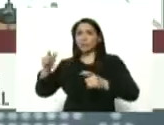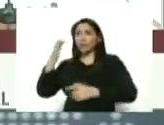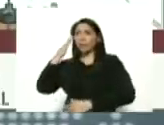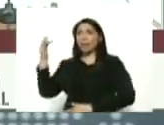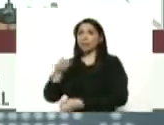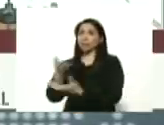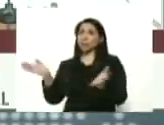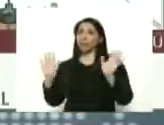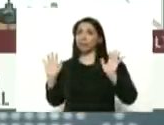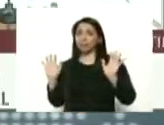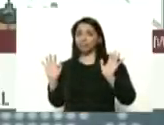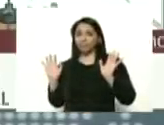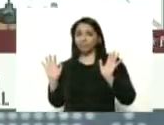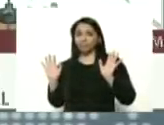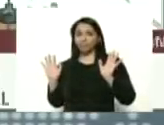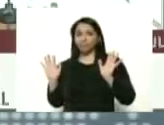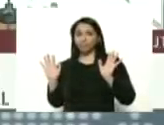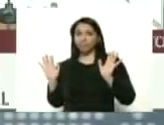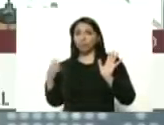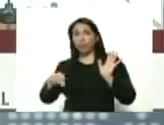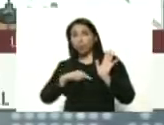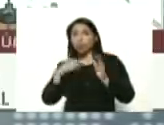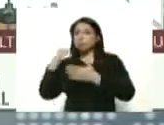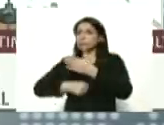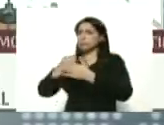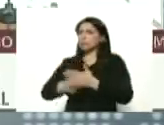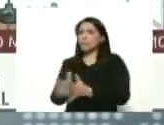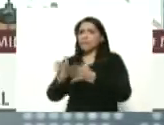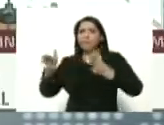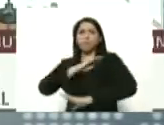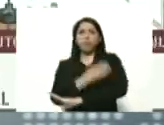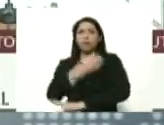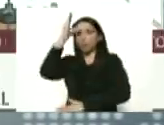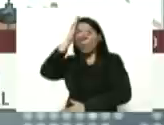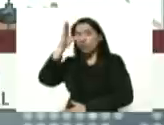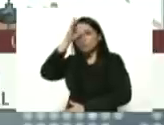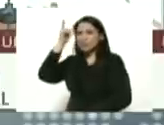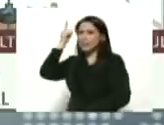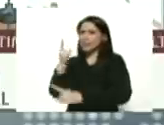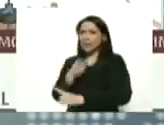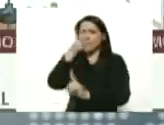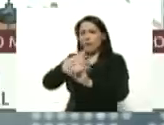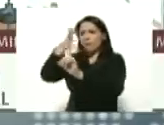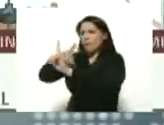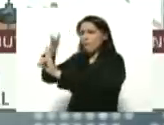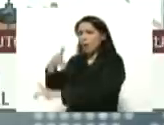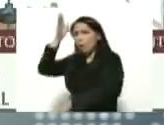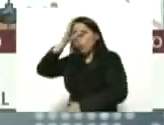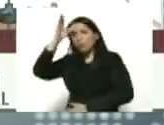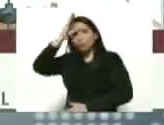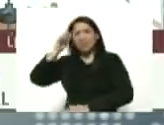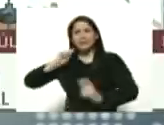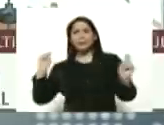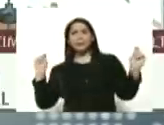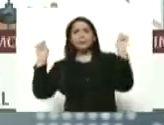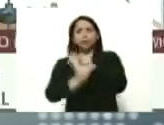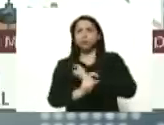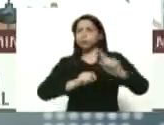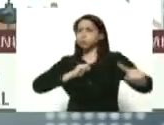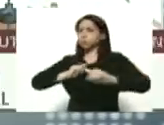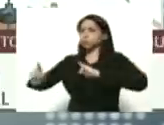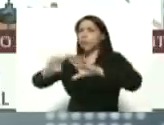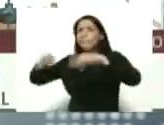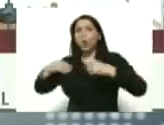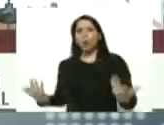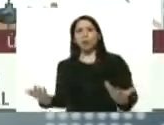ustedes estamos en una lucha tremenda por la conciencia que la conciencia se transforme en acción